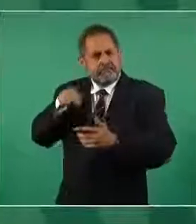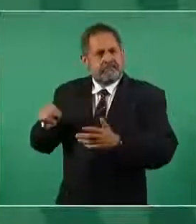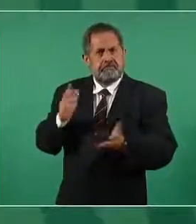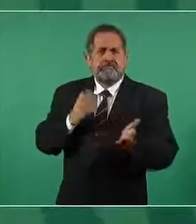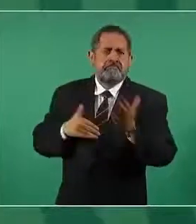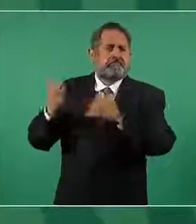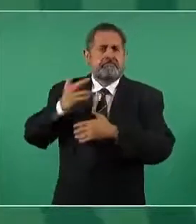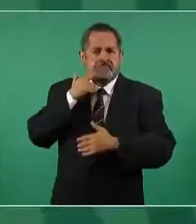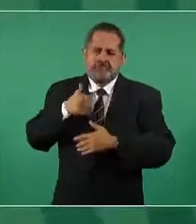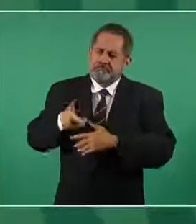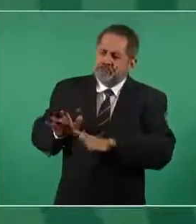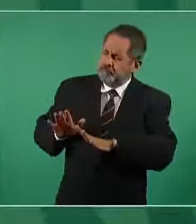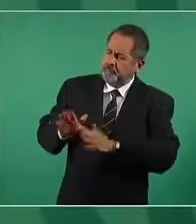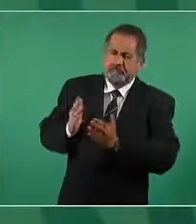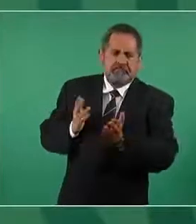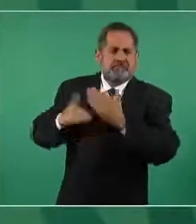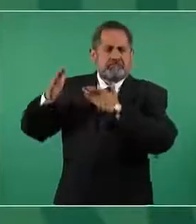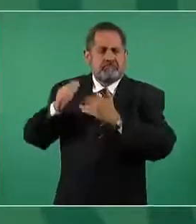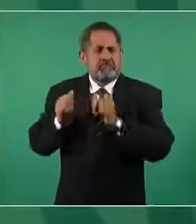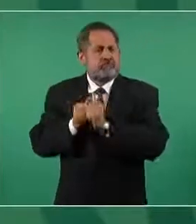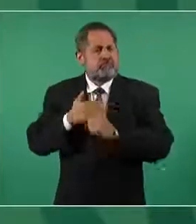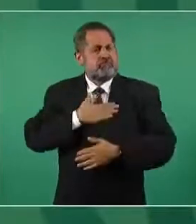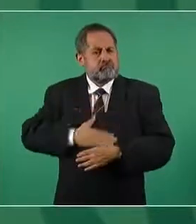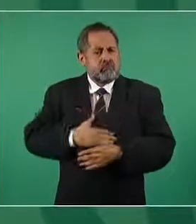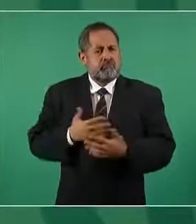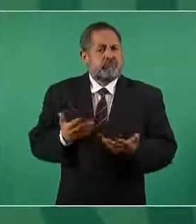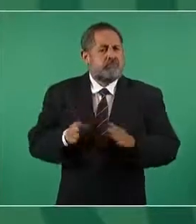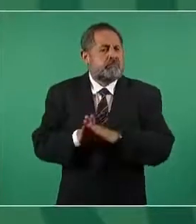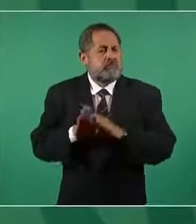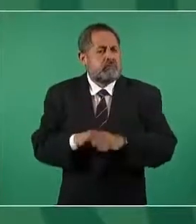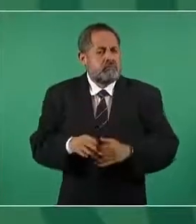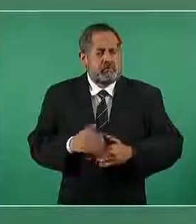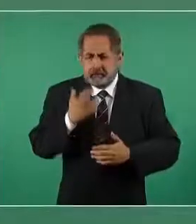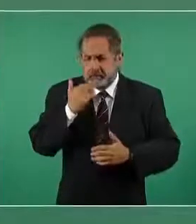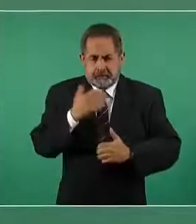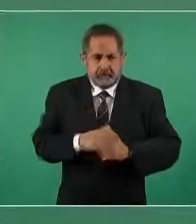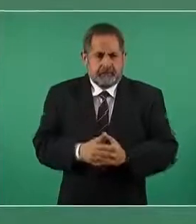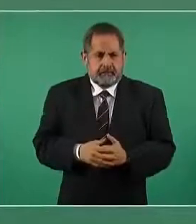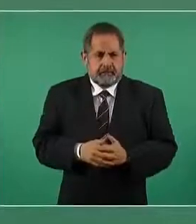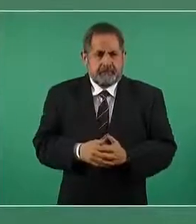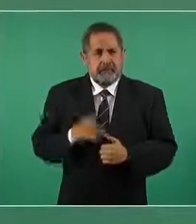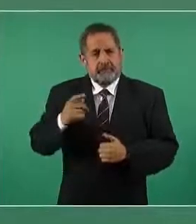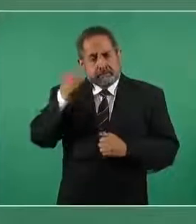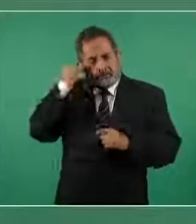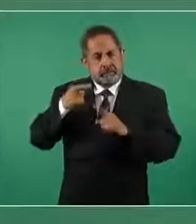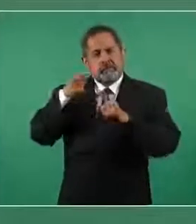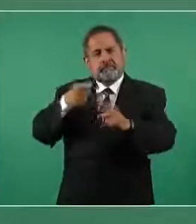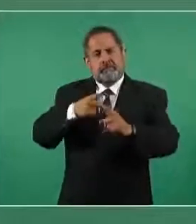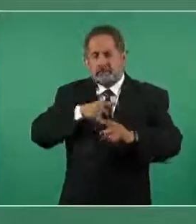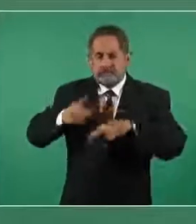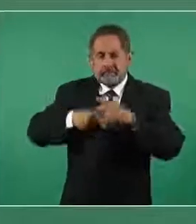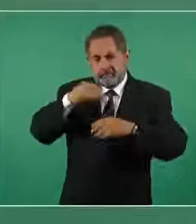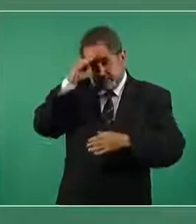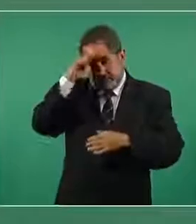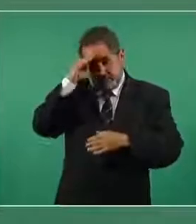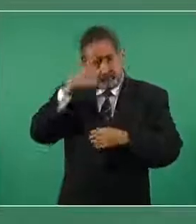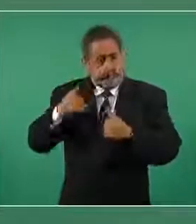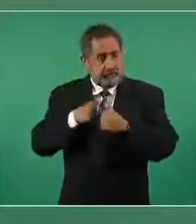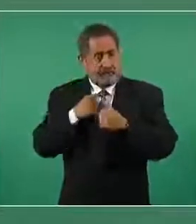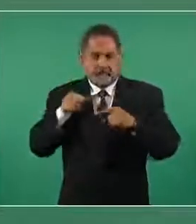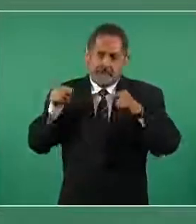para el progreso con justicia que es lo que tenemos que buscar primero